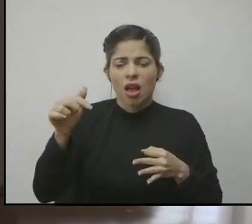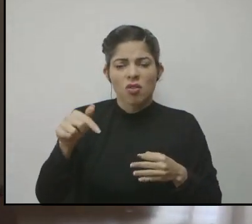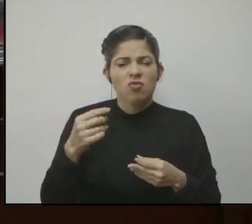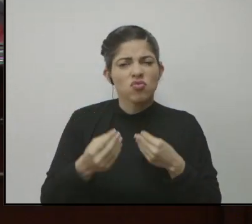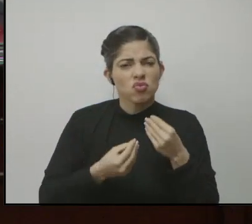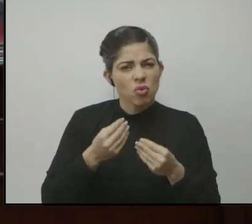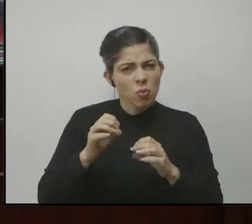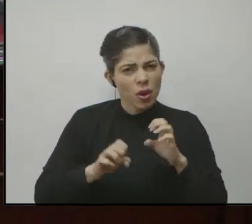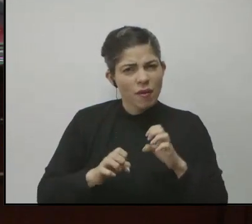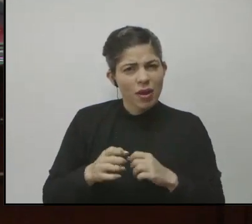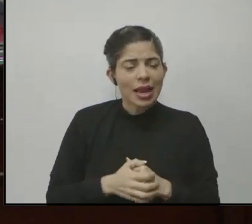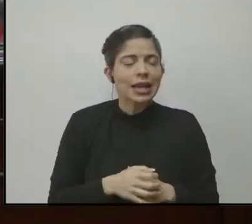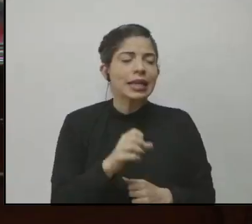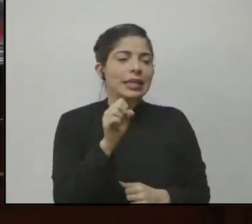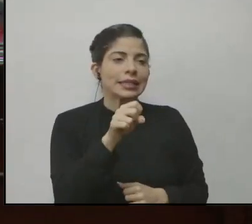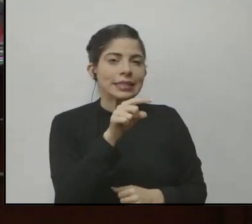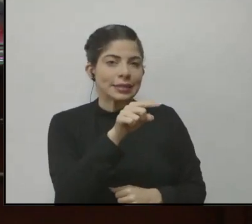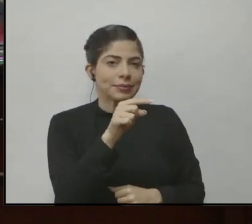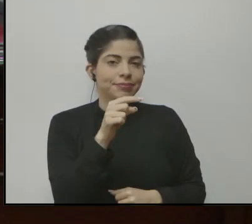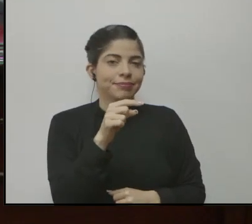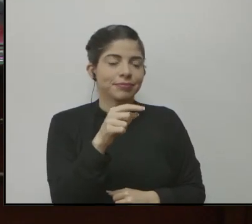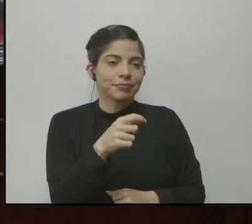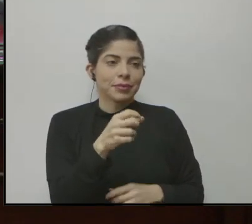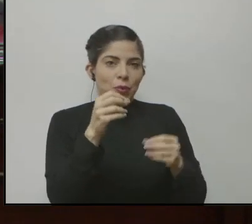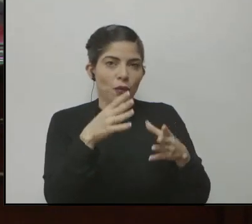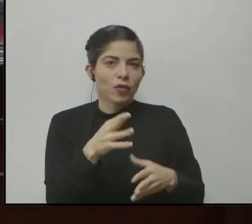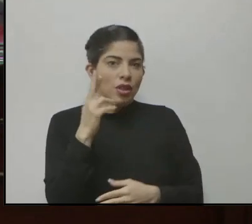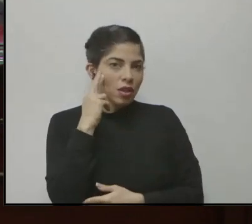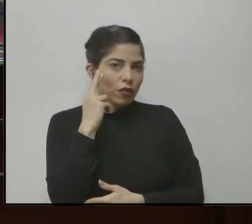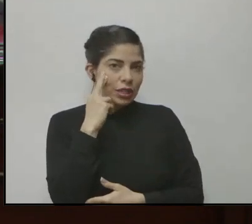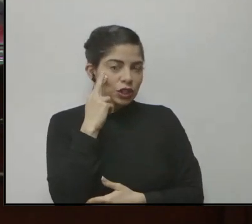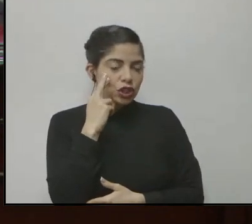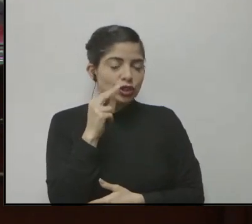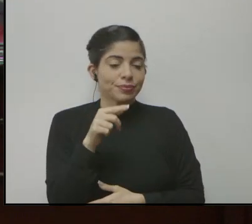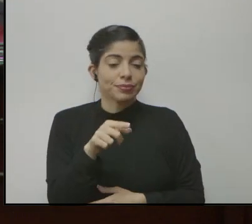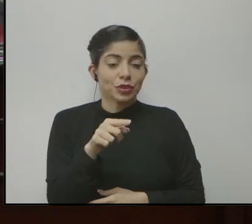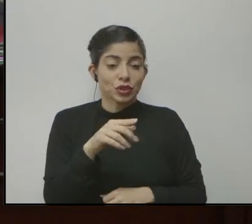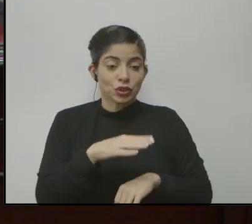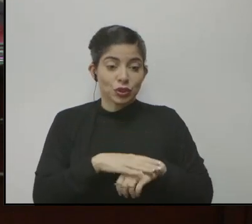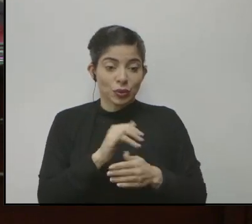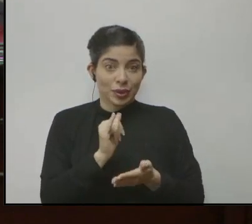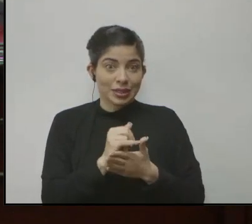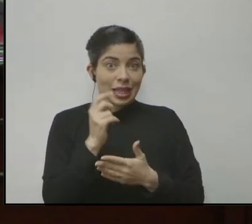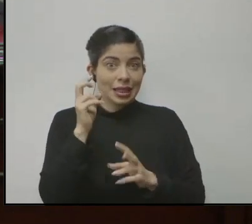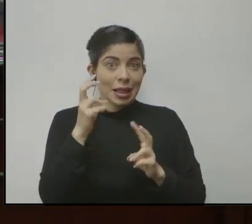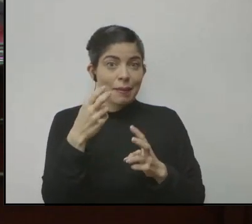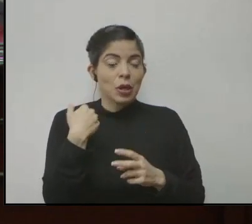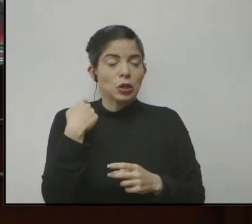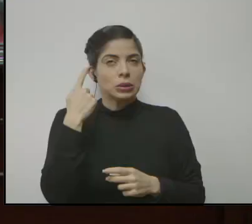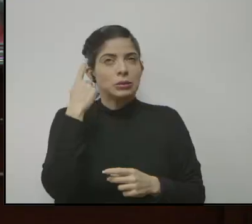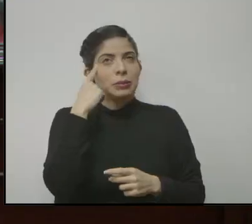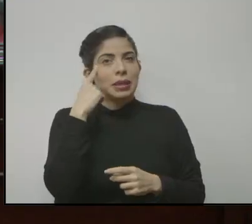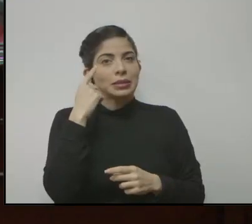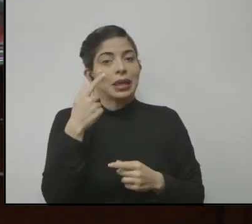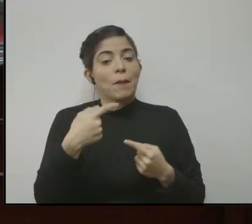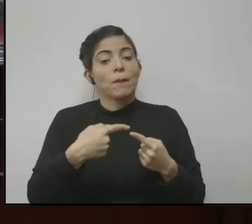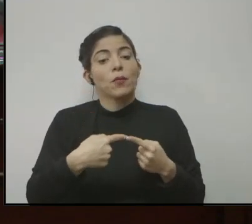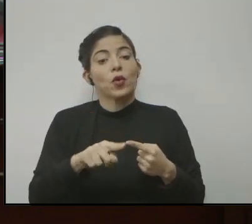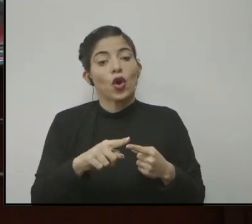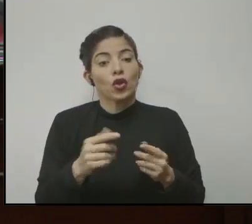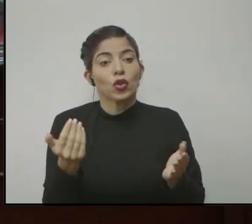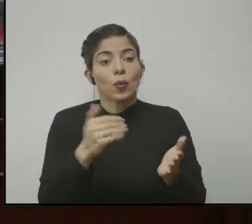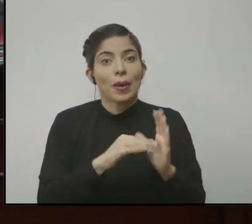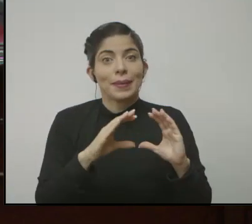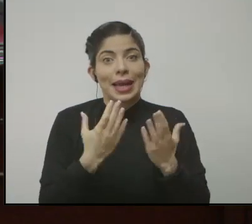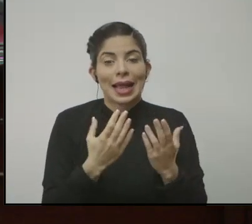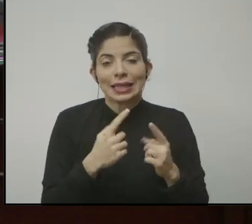Sí, lleva razón la colega docente. En este sentido, pensábamos en una presencialidad muy próxima no ha sido